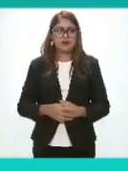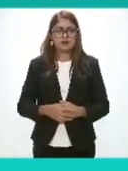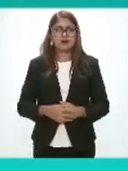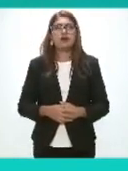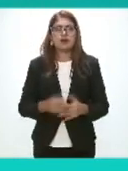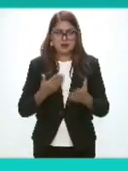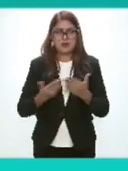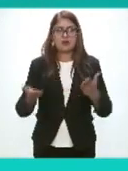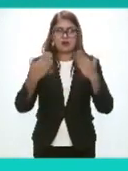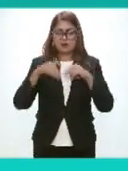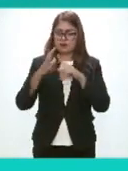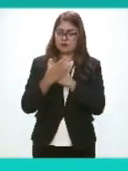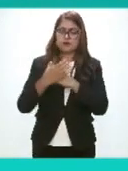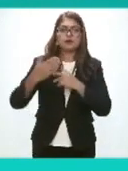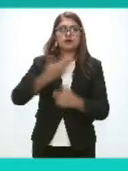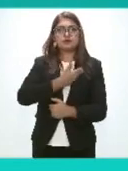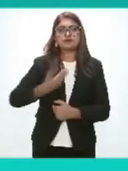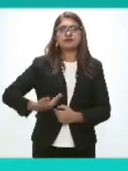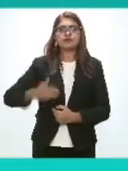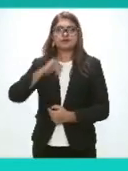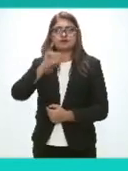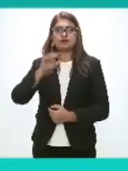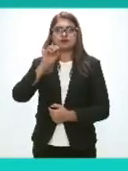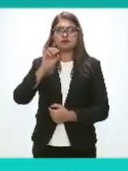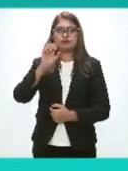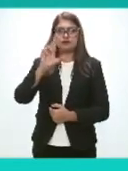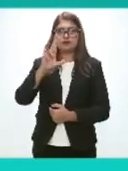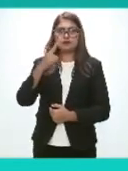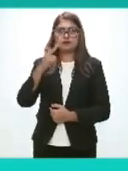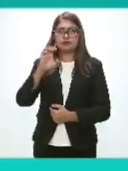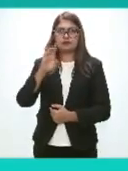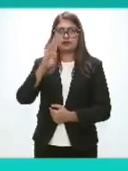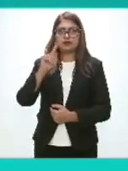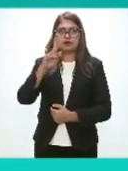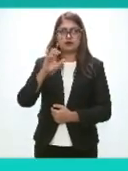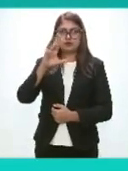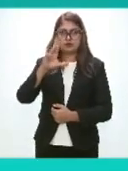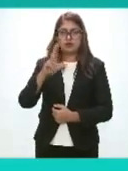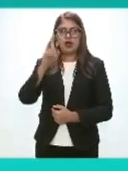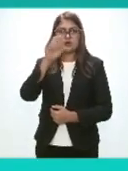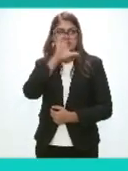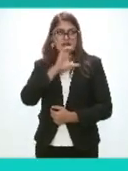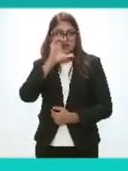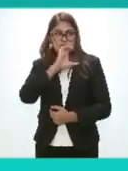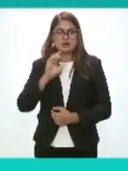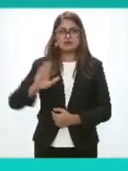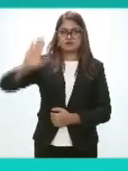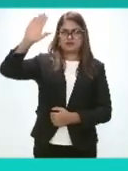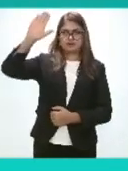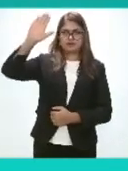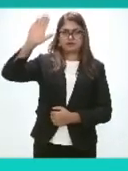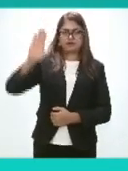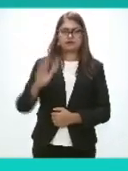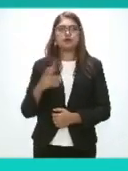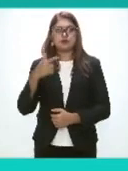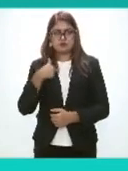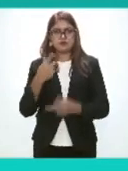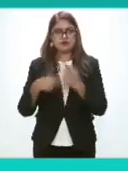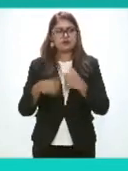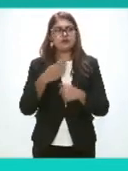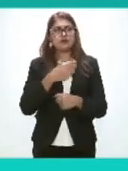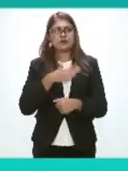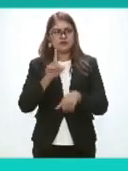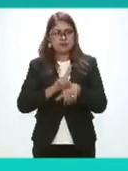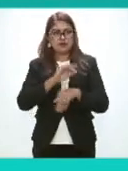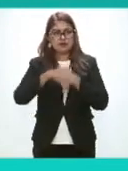El comisionado Presidente Jorge Armando García Ventacur de Aguascalientes Presente Buenos días a todos y a todos Y gracias por la